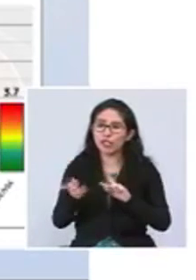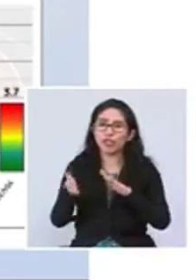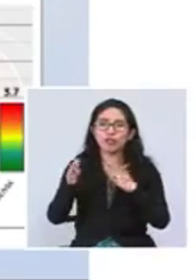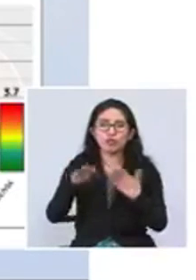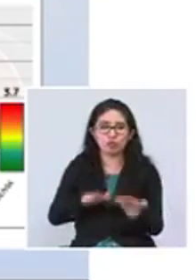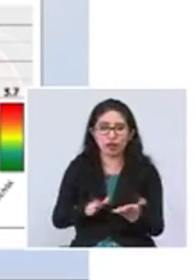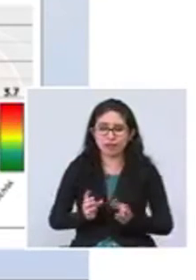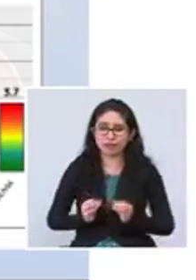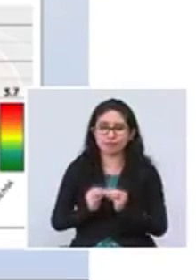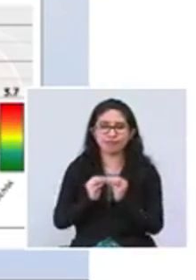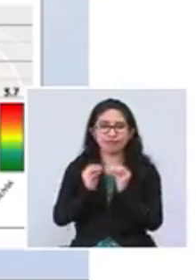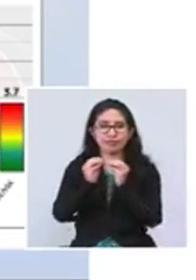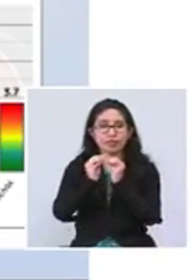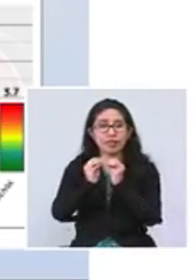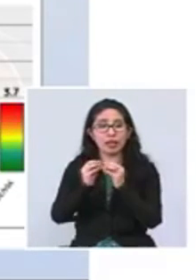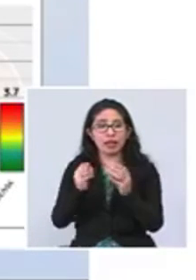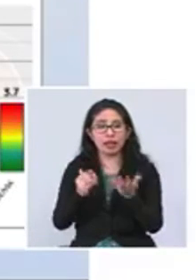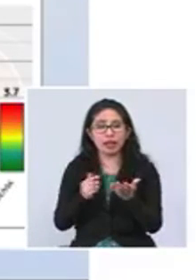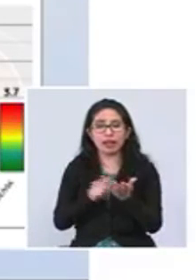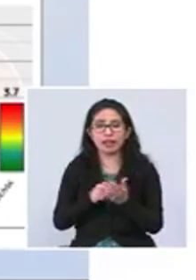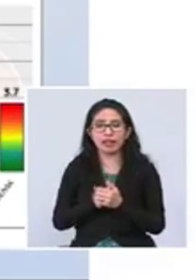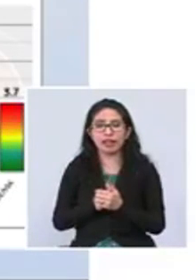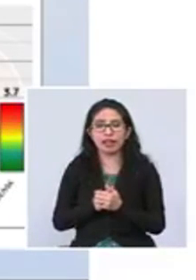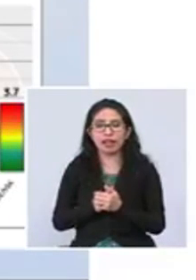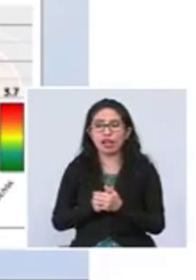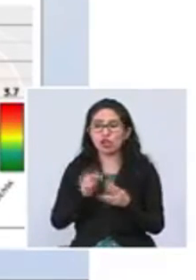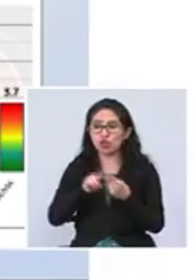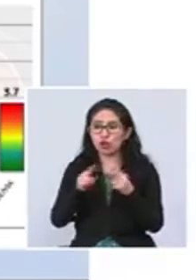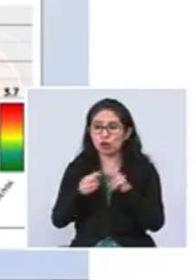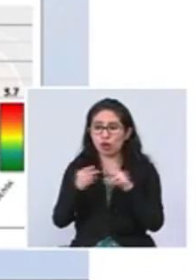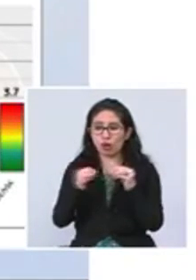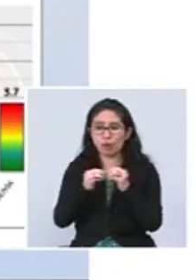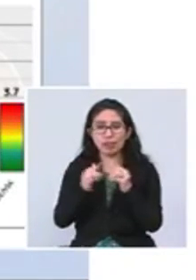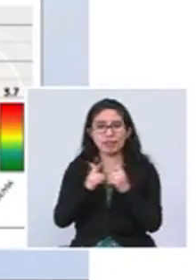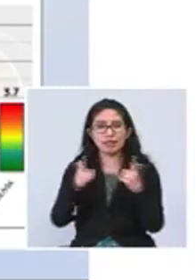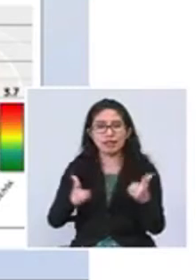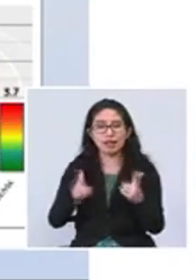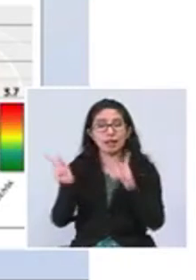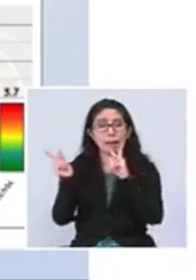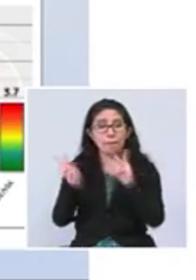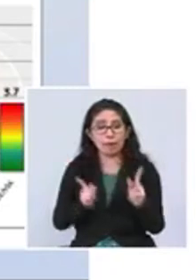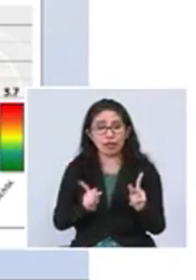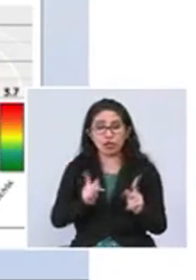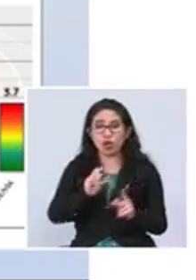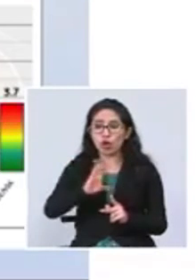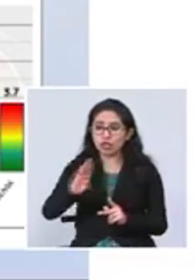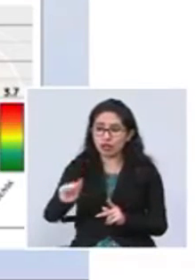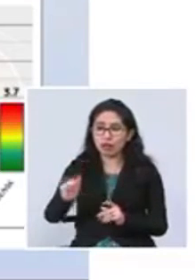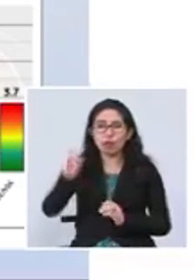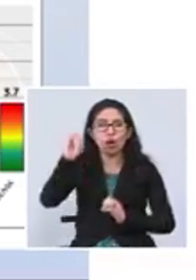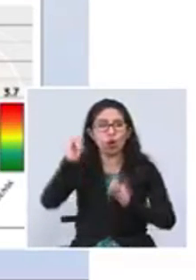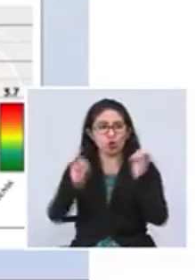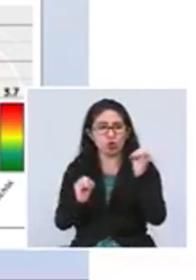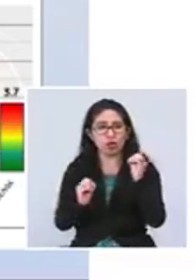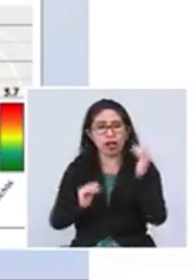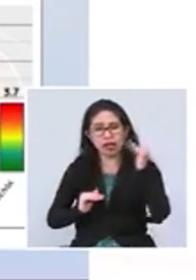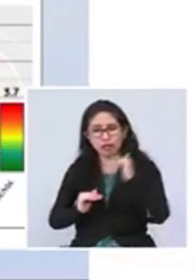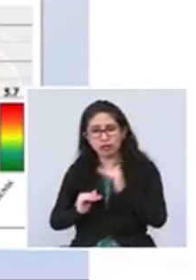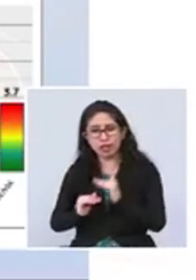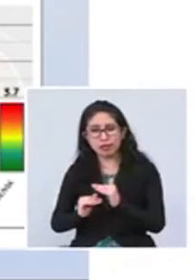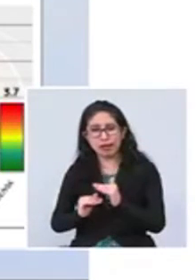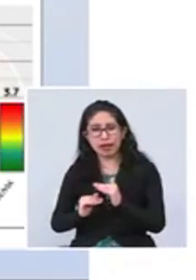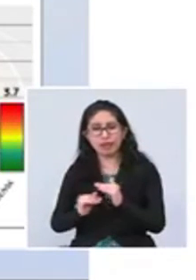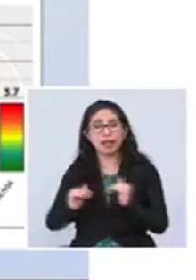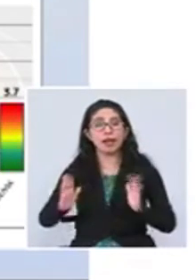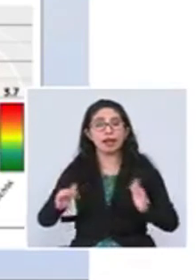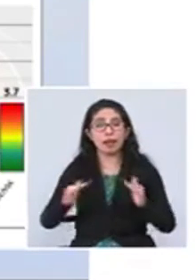acumulados donde la tasa más alta la tiene Pando y le sigue Cochabamba y Oruro. La más baja en este momento la